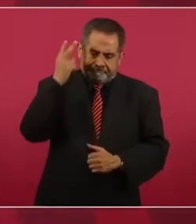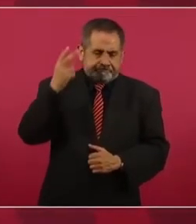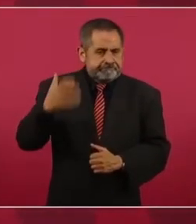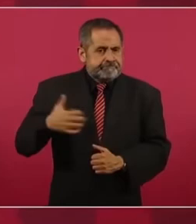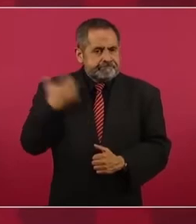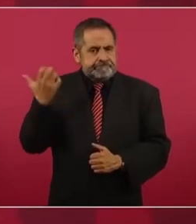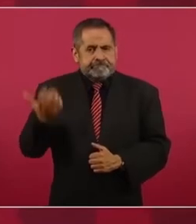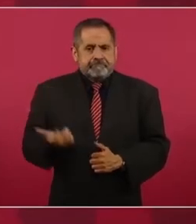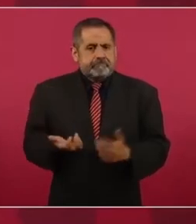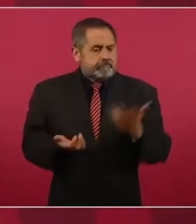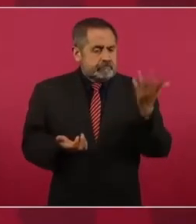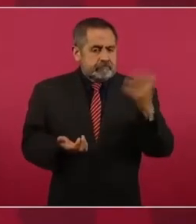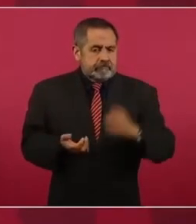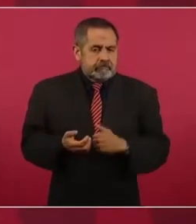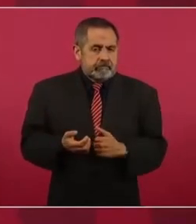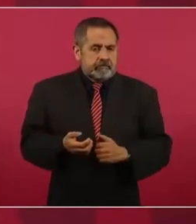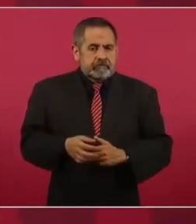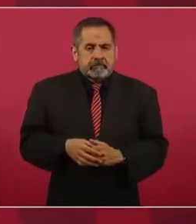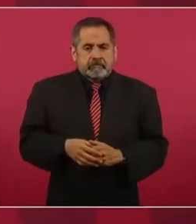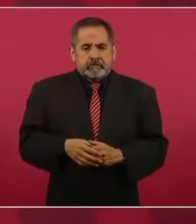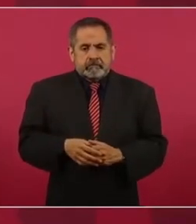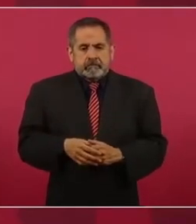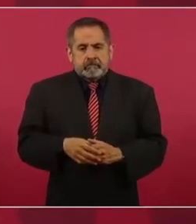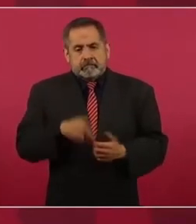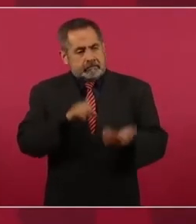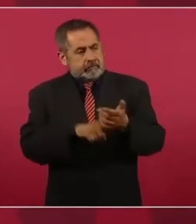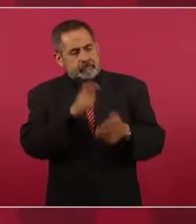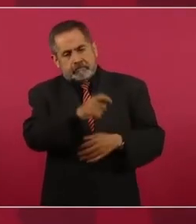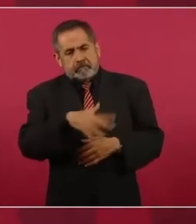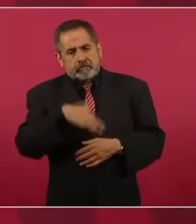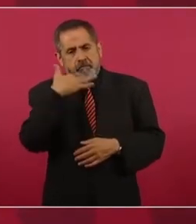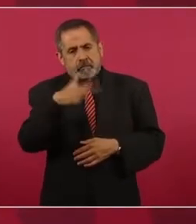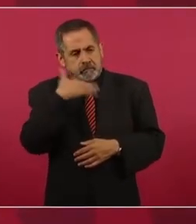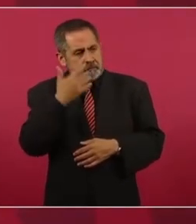pero eso es corrupción. No,